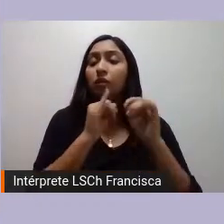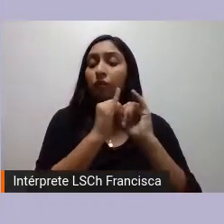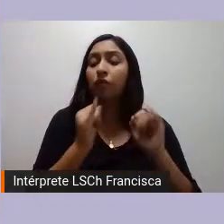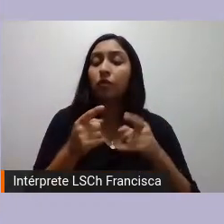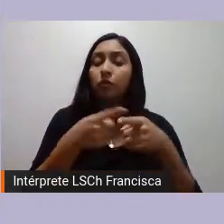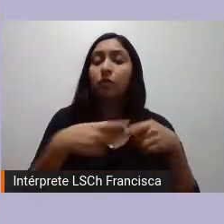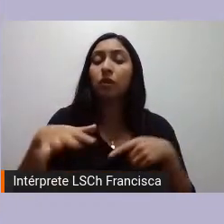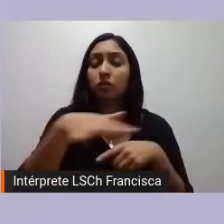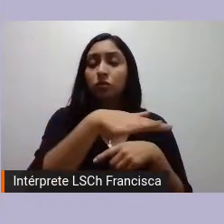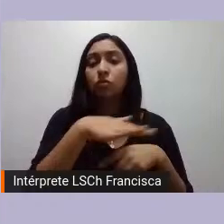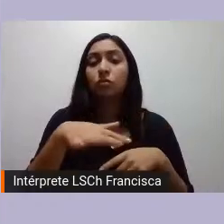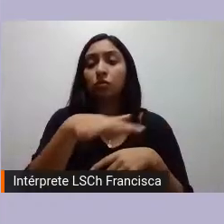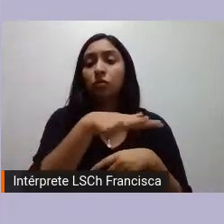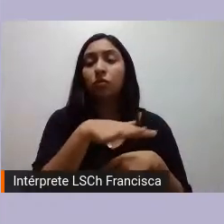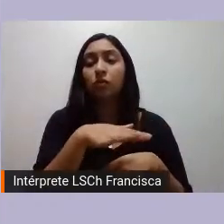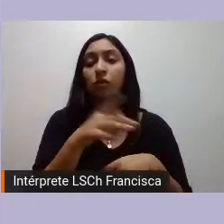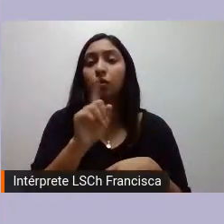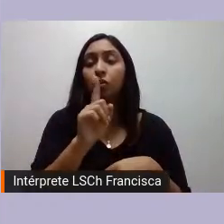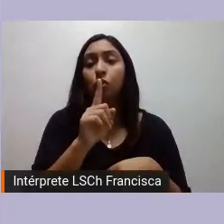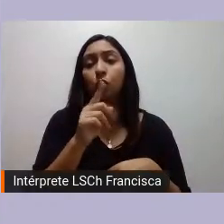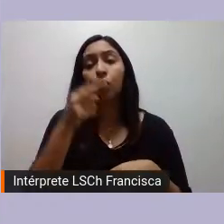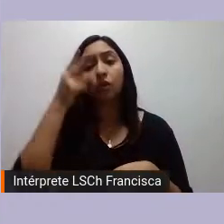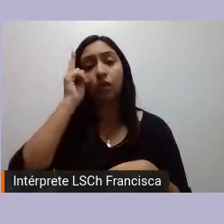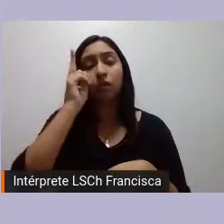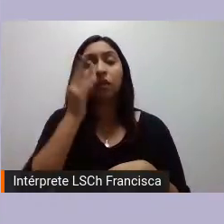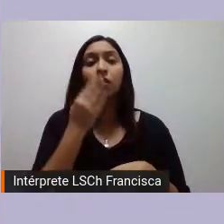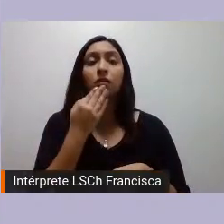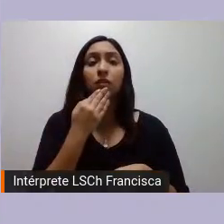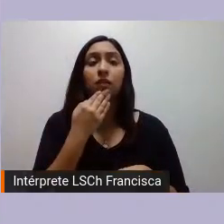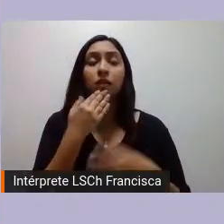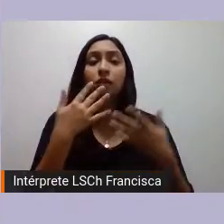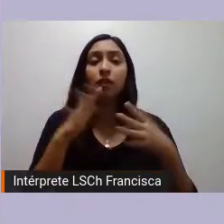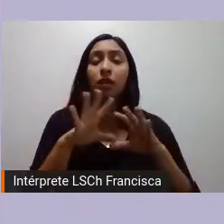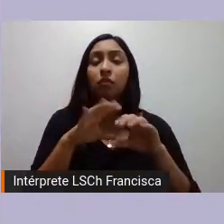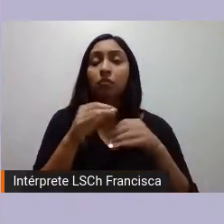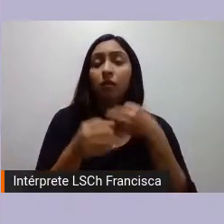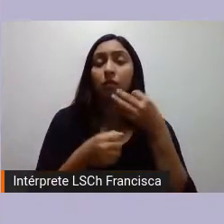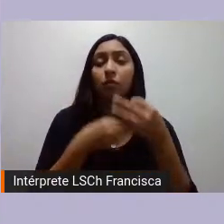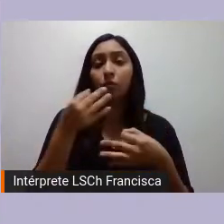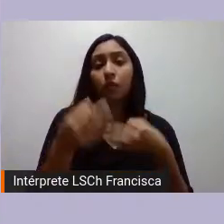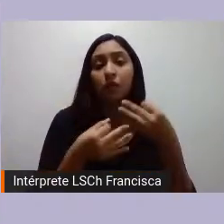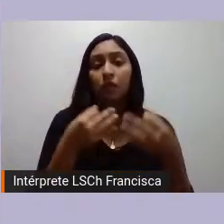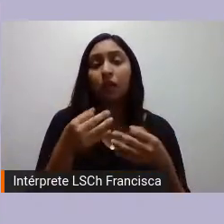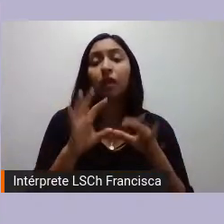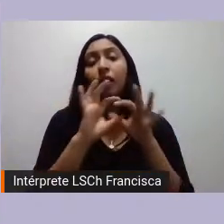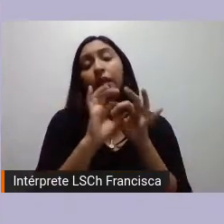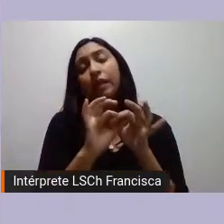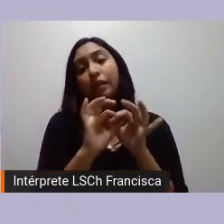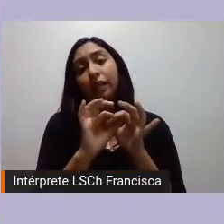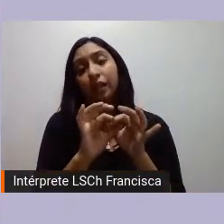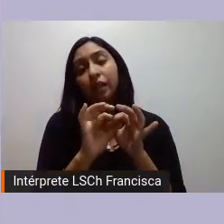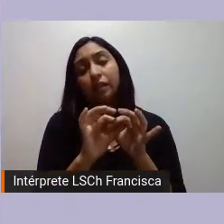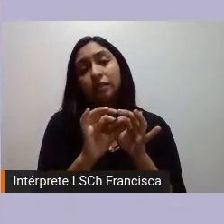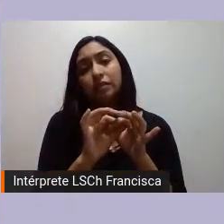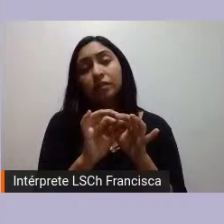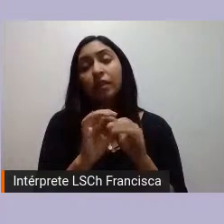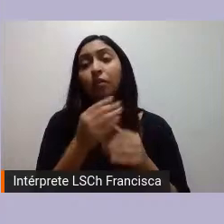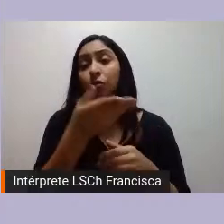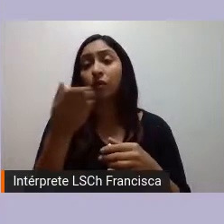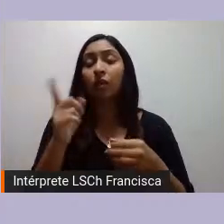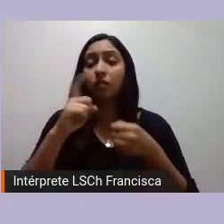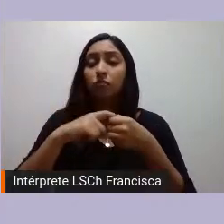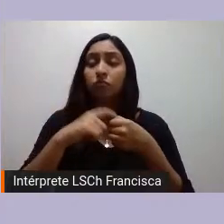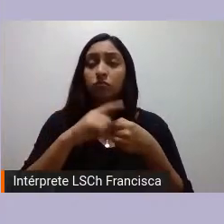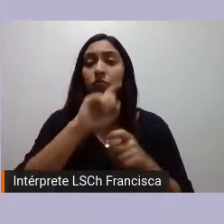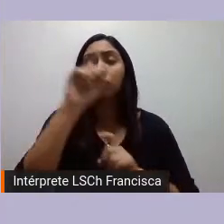no indígena también eso les puedo comentar agradecerles por su asistencia por sus preguntas